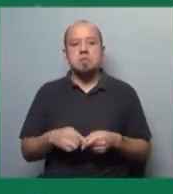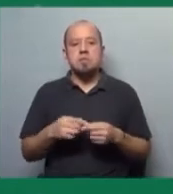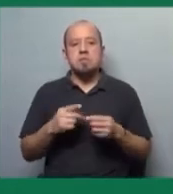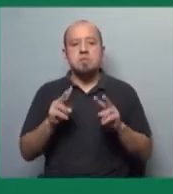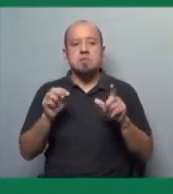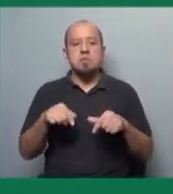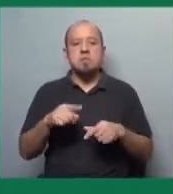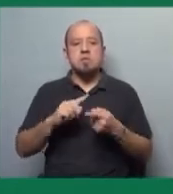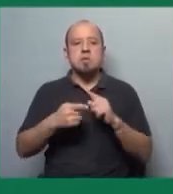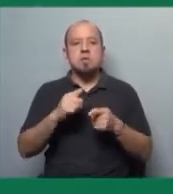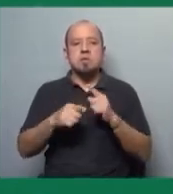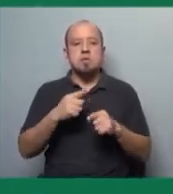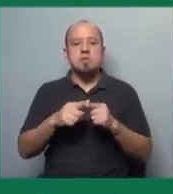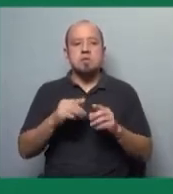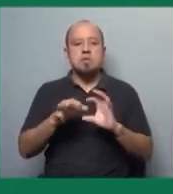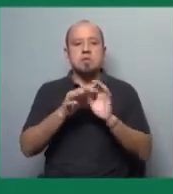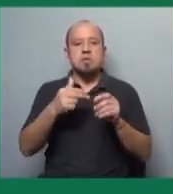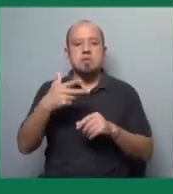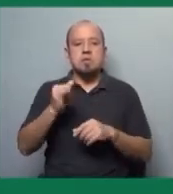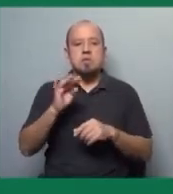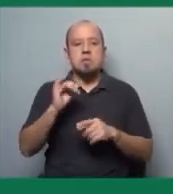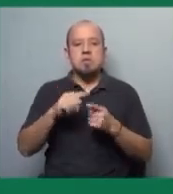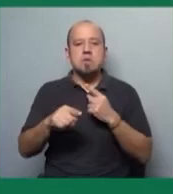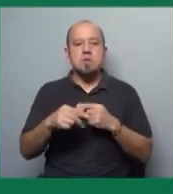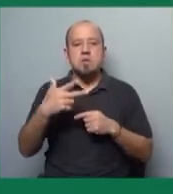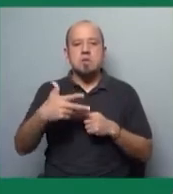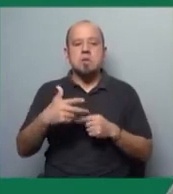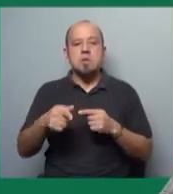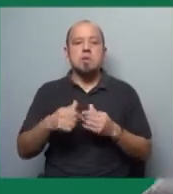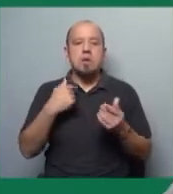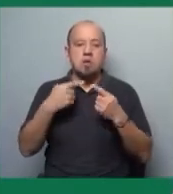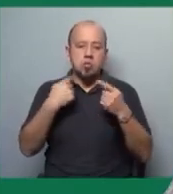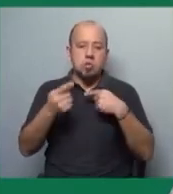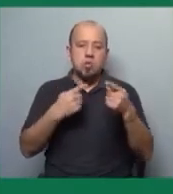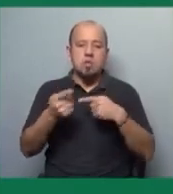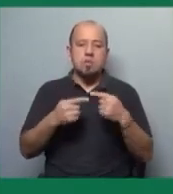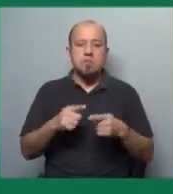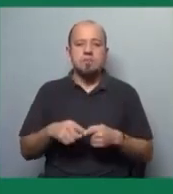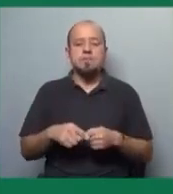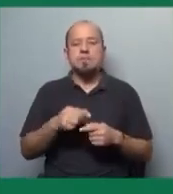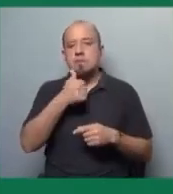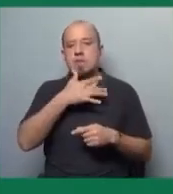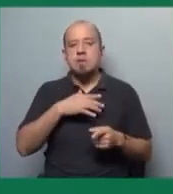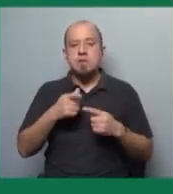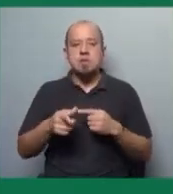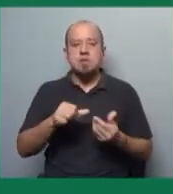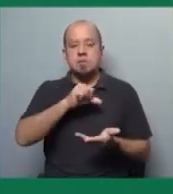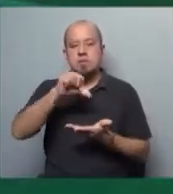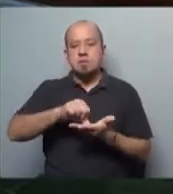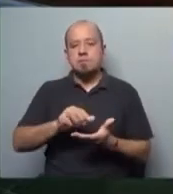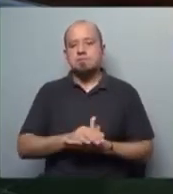meter con el coordinador del Comité Democrático Haitiano en la Argentina, Henry Guarrolén, para seguir profundizando en la historia de este país.